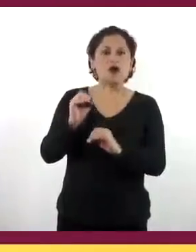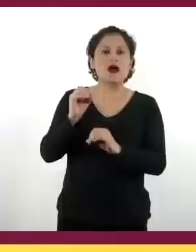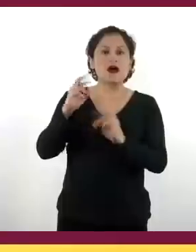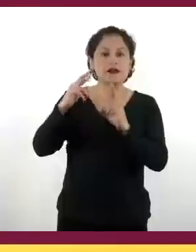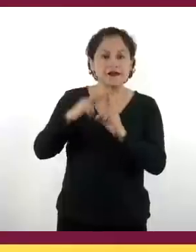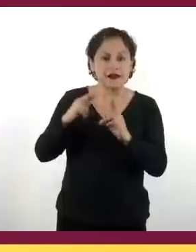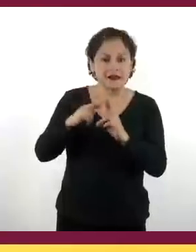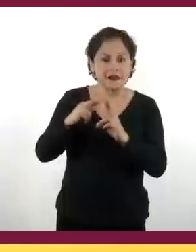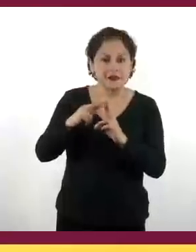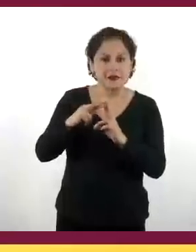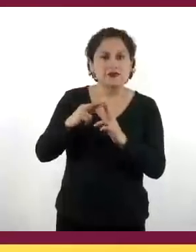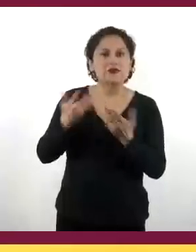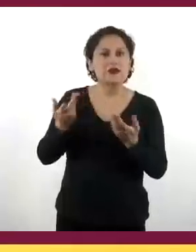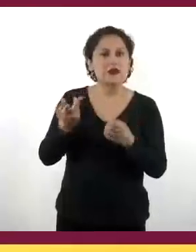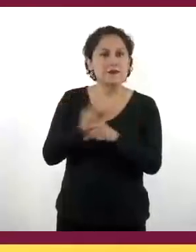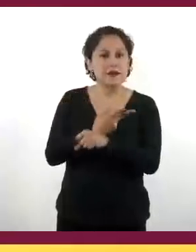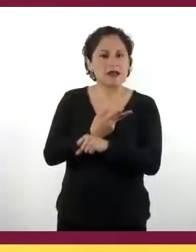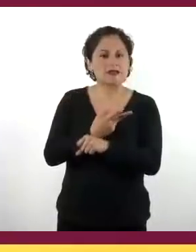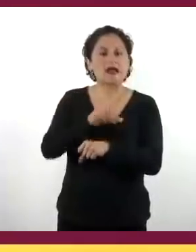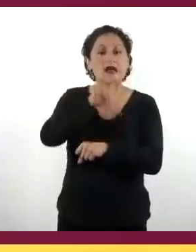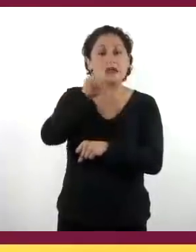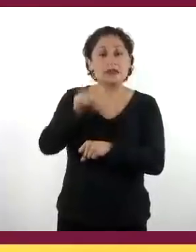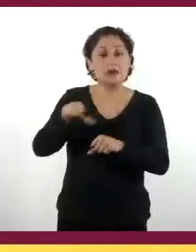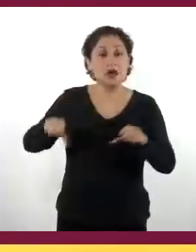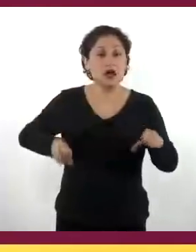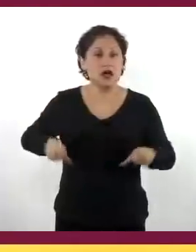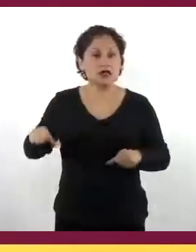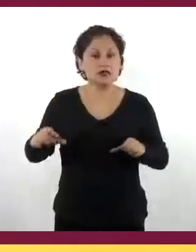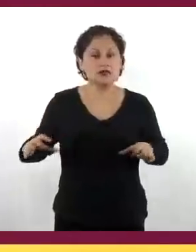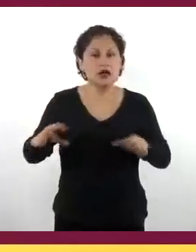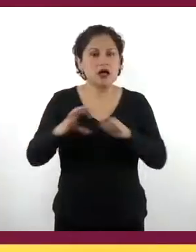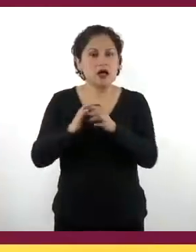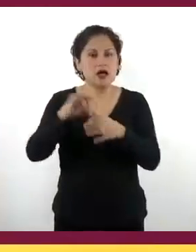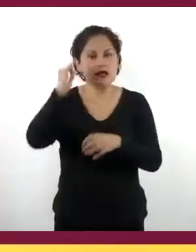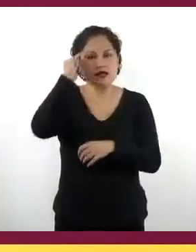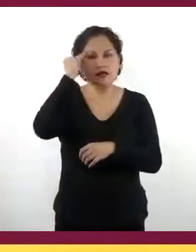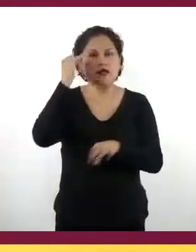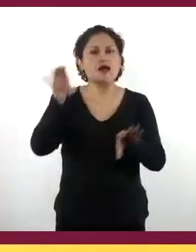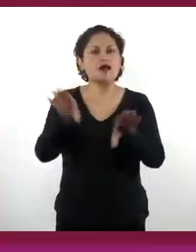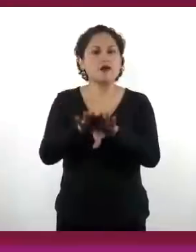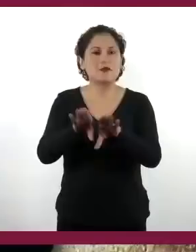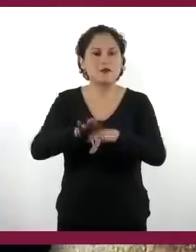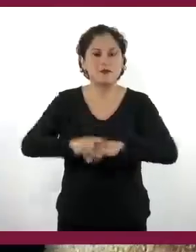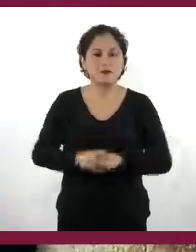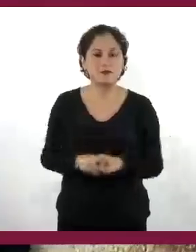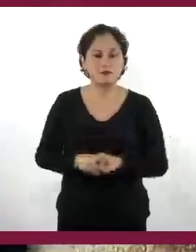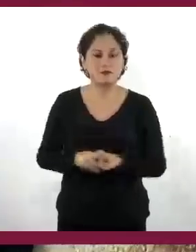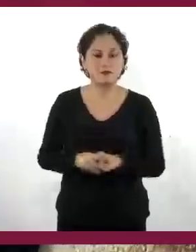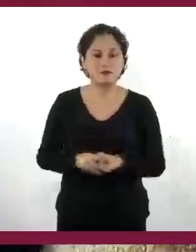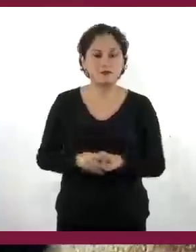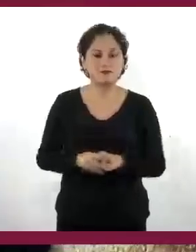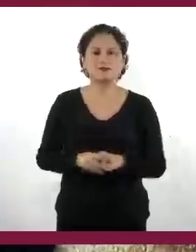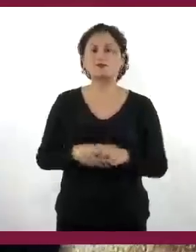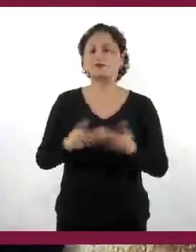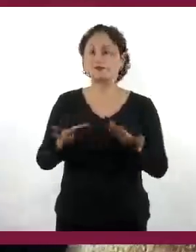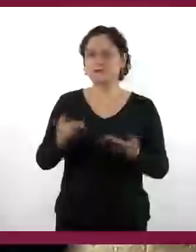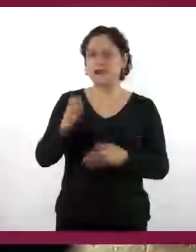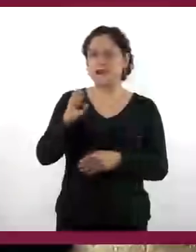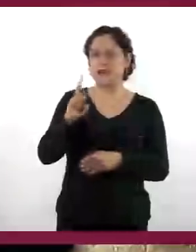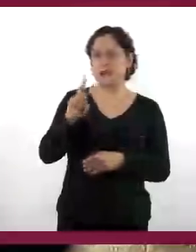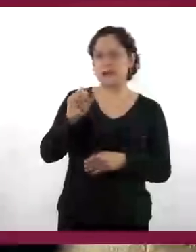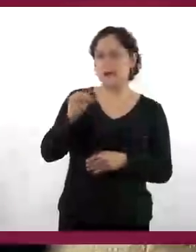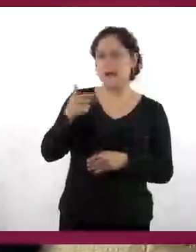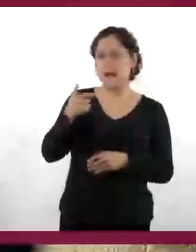maneras en que lograron vincularse tan fuertemente con los indígenas. El proceso de evangelización,